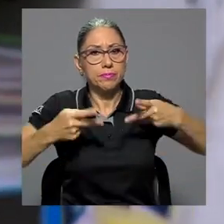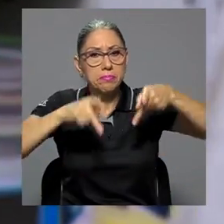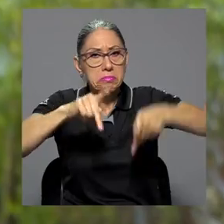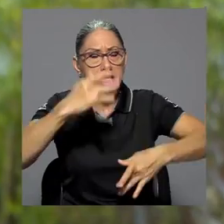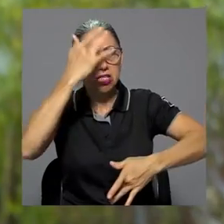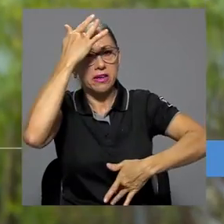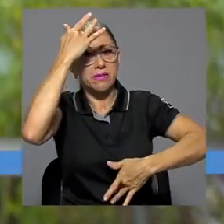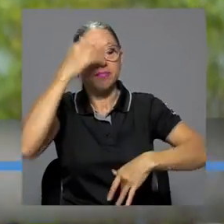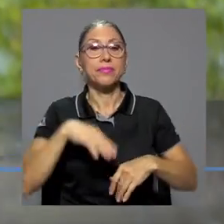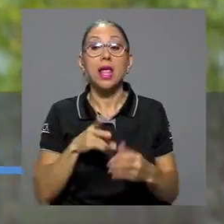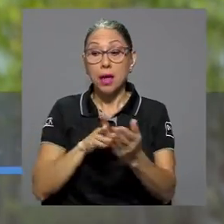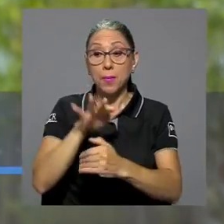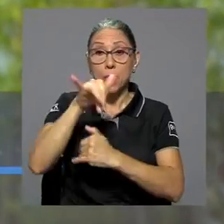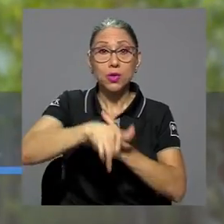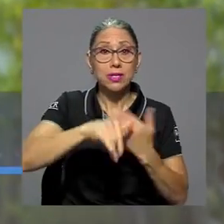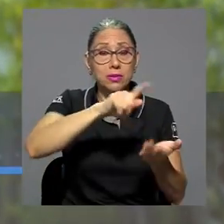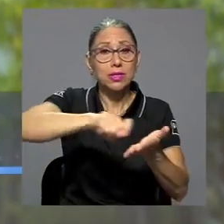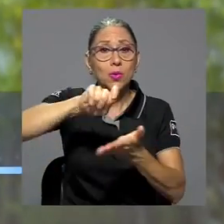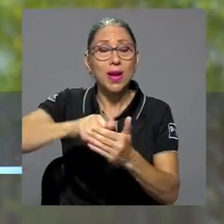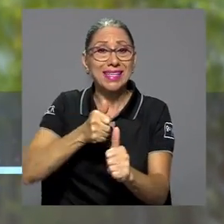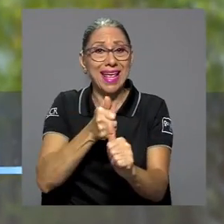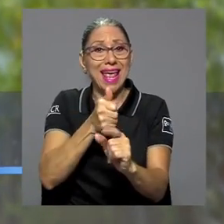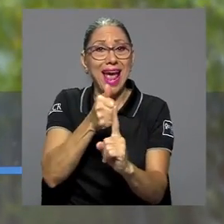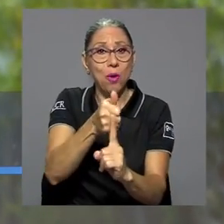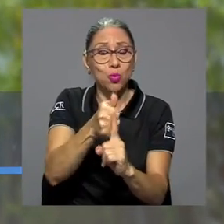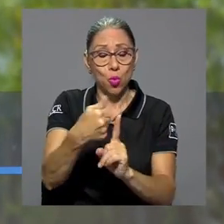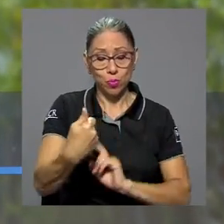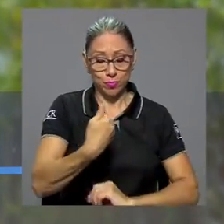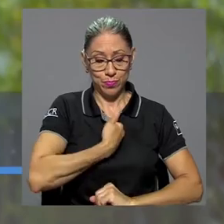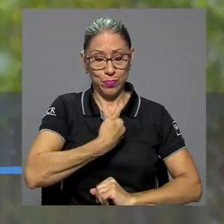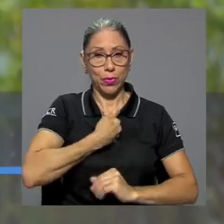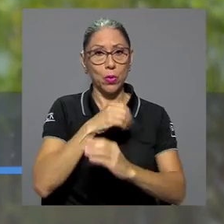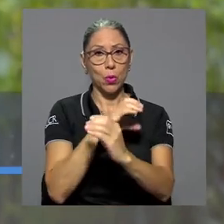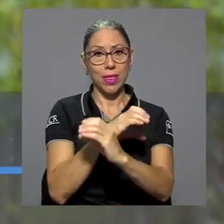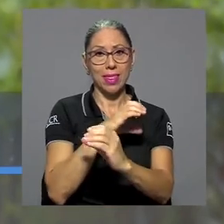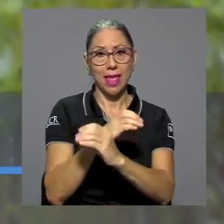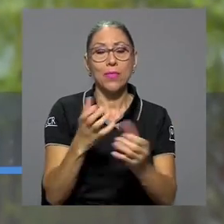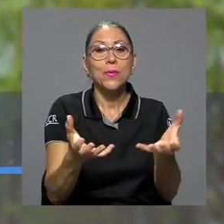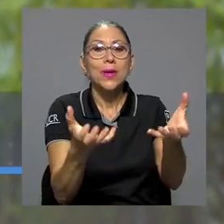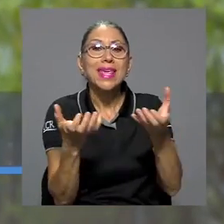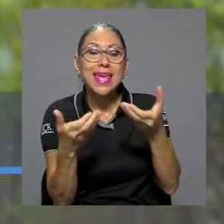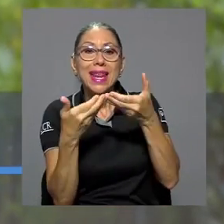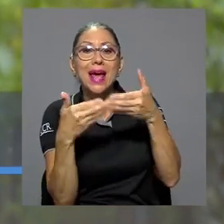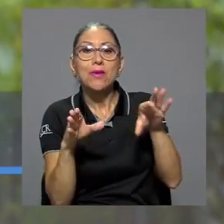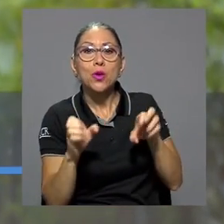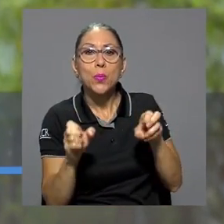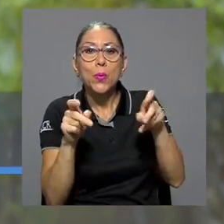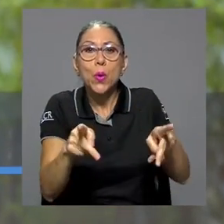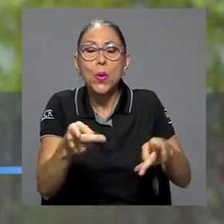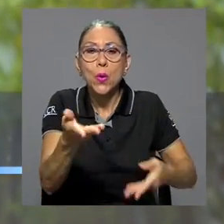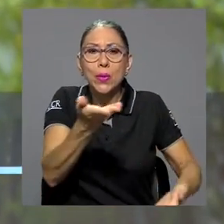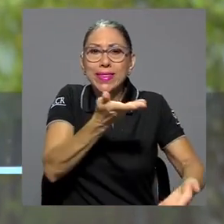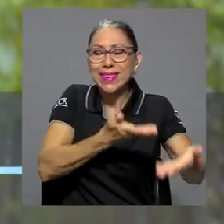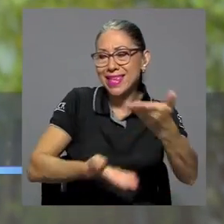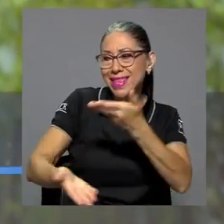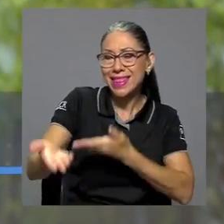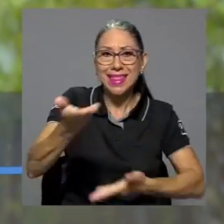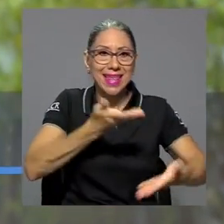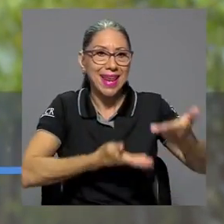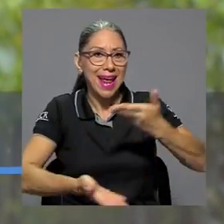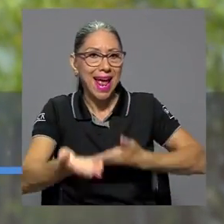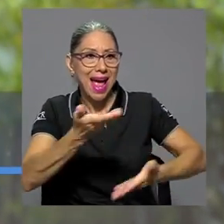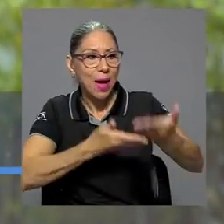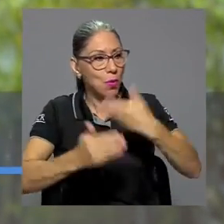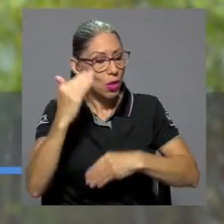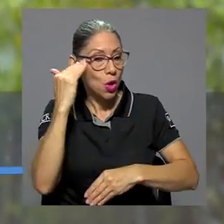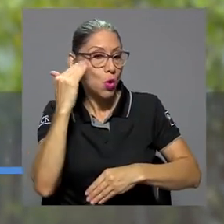El proyecto de Escuelas de Autocuidado busca abrir espacios de intercambio de conocimientos